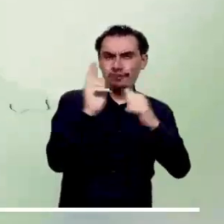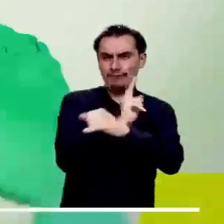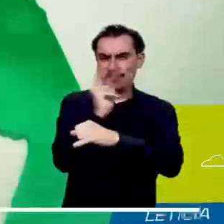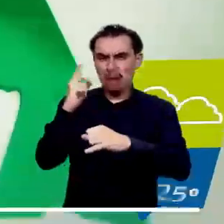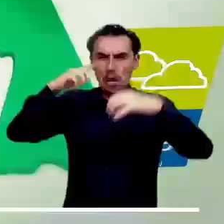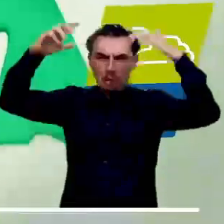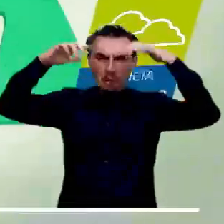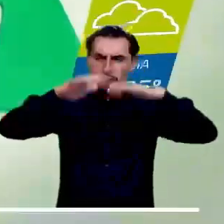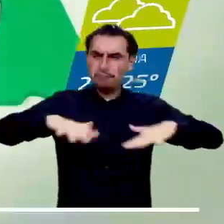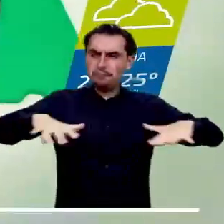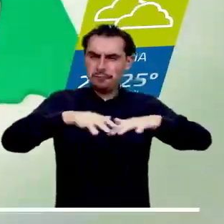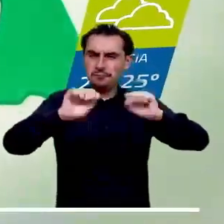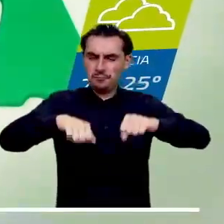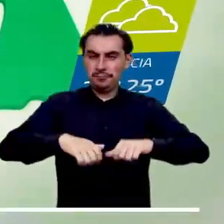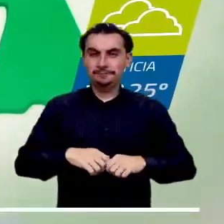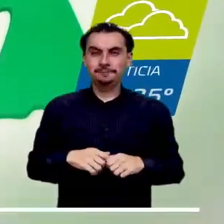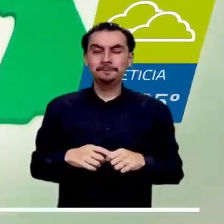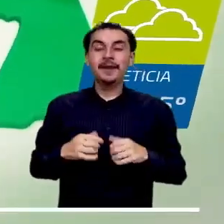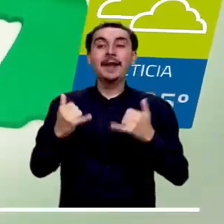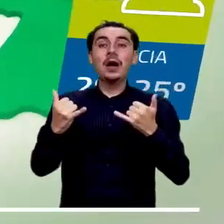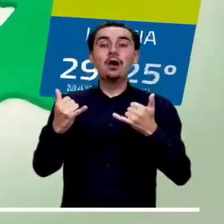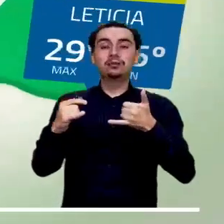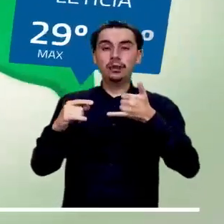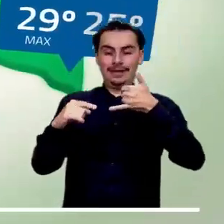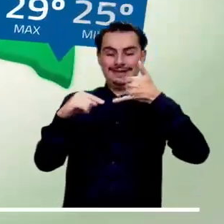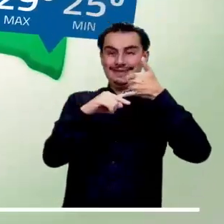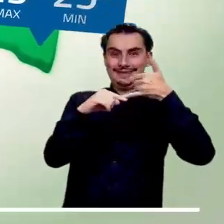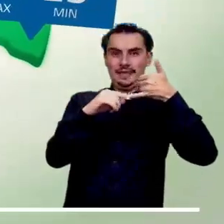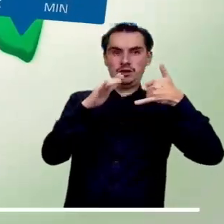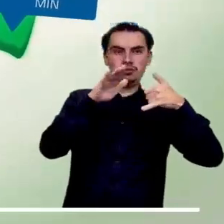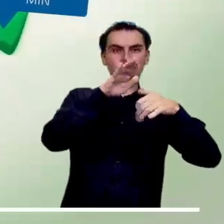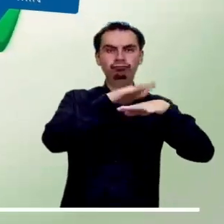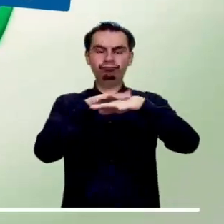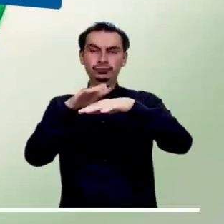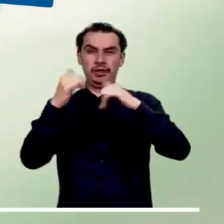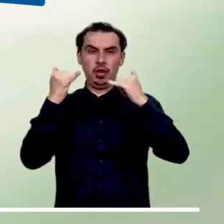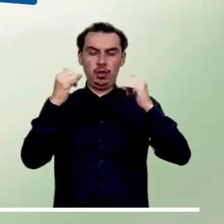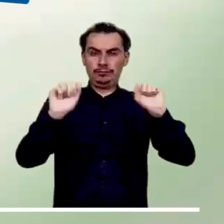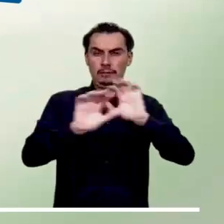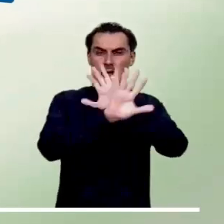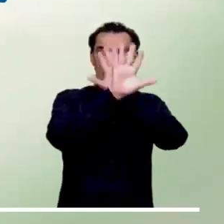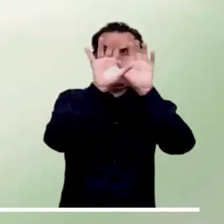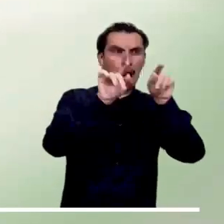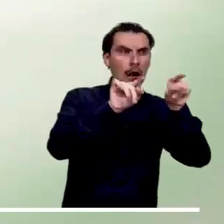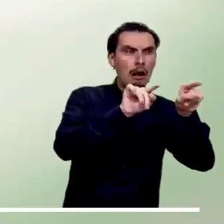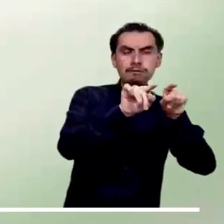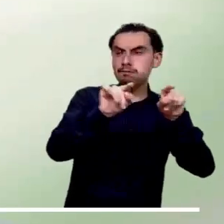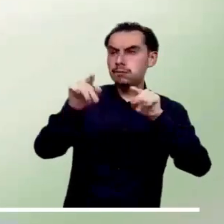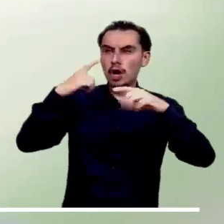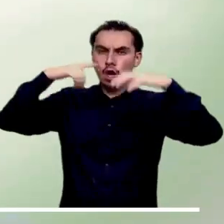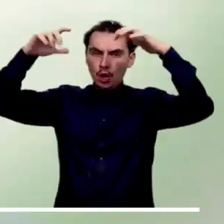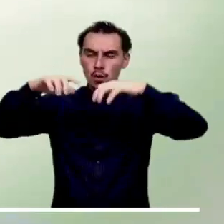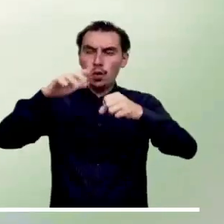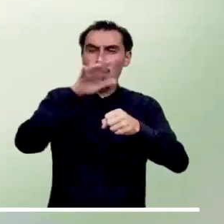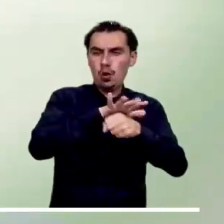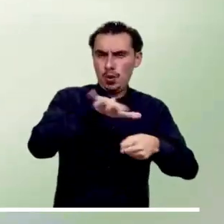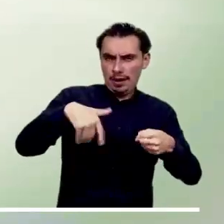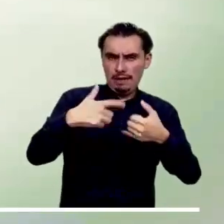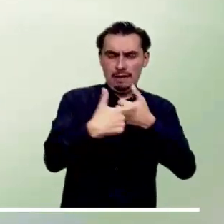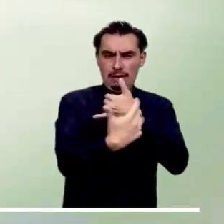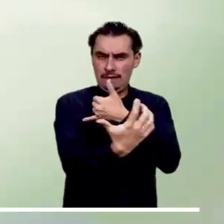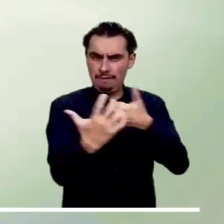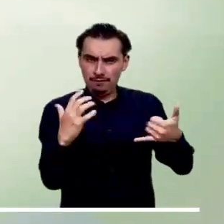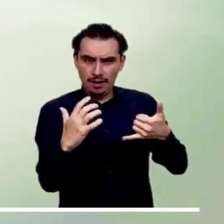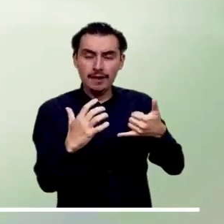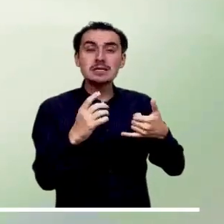de Meta. El sur del país se despierta con un cielo encapotado y posibles lloviznas esporádicas en Guaviare, centro y